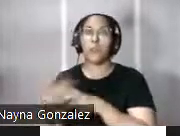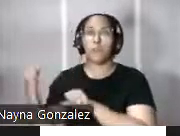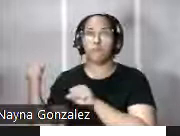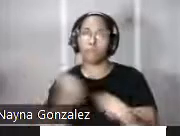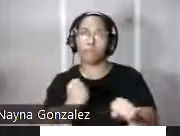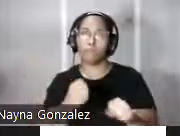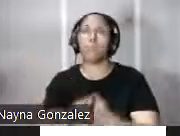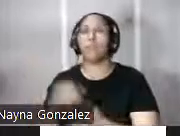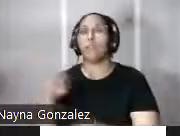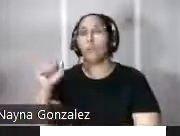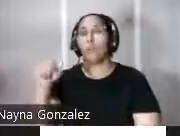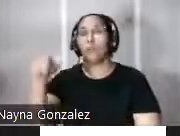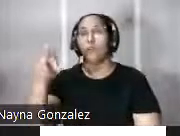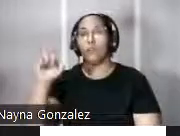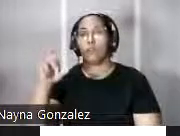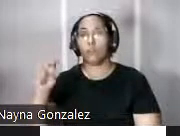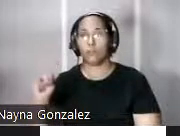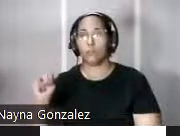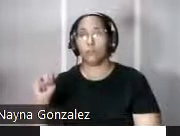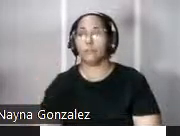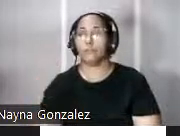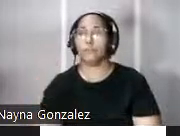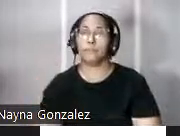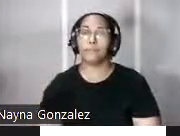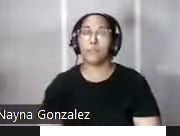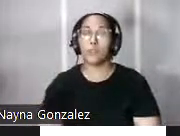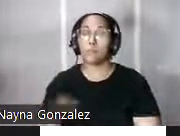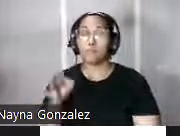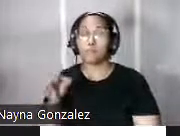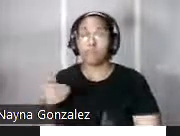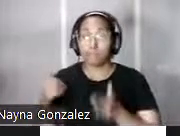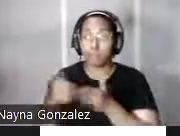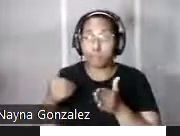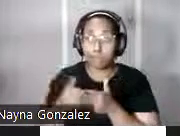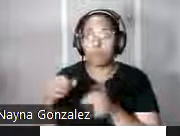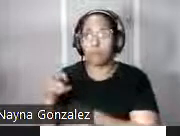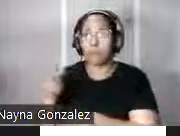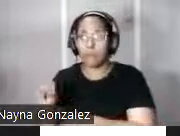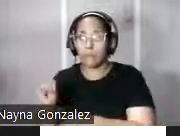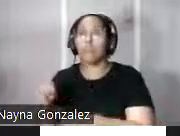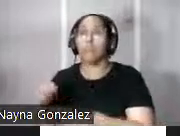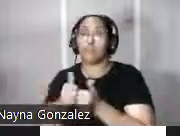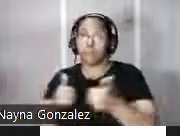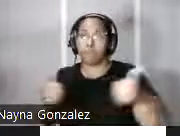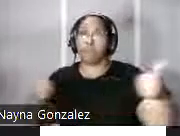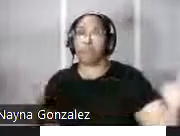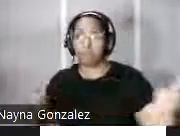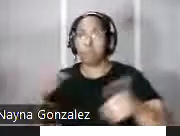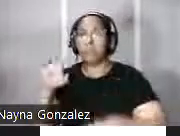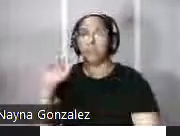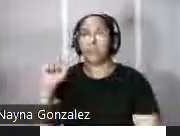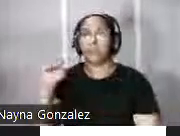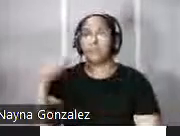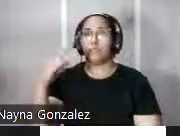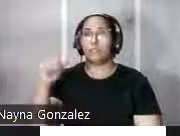Boquerón muy pocos metros de distancia del Boquerón nos encontramos con la batería del Escambrón